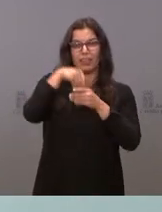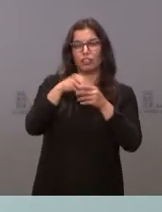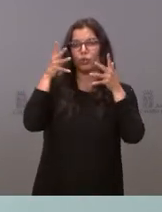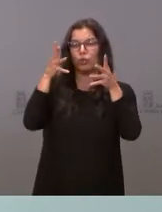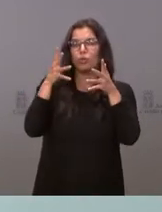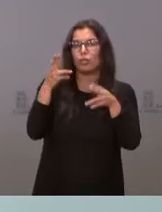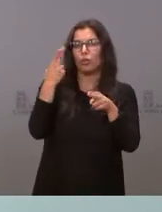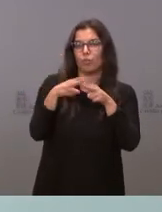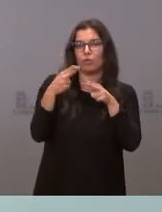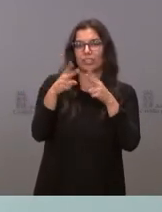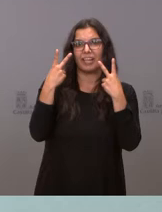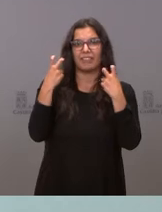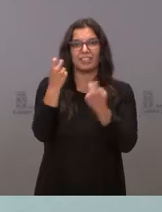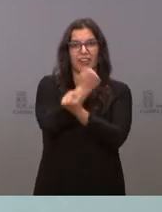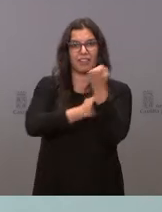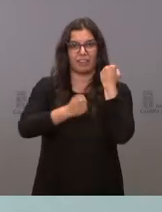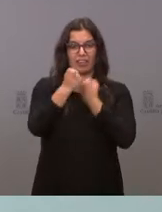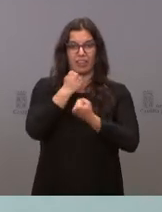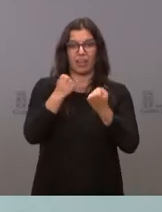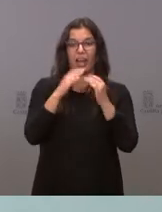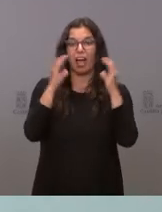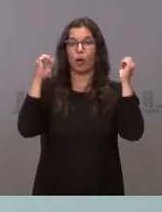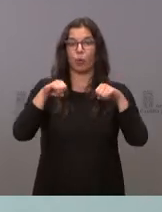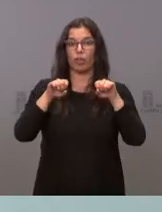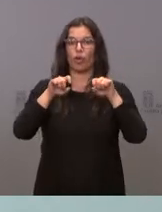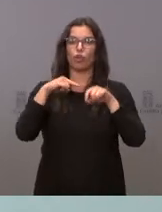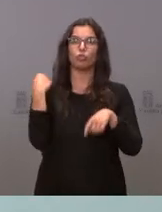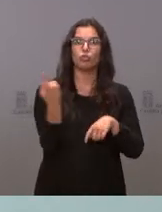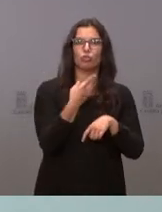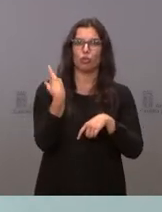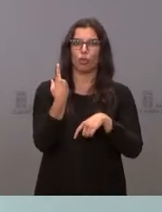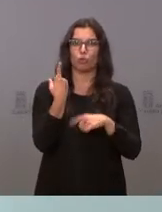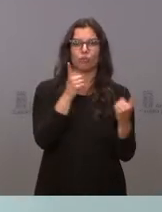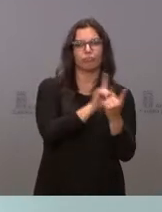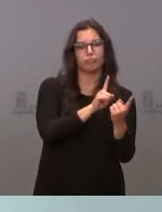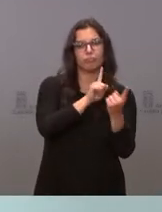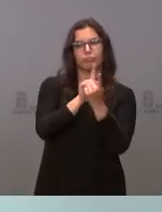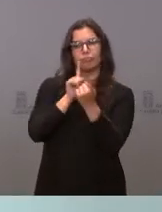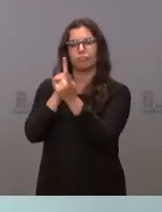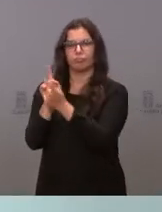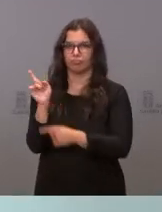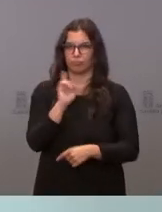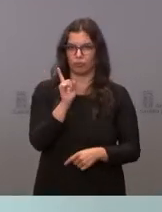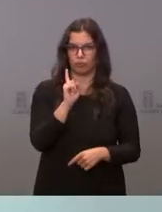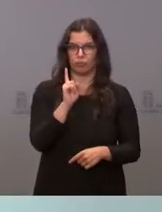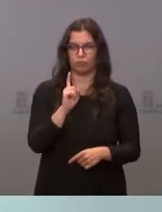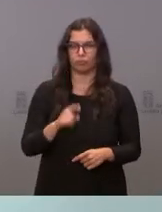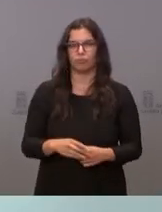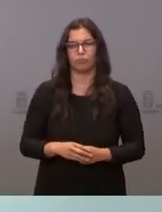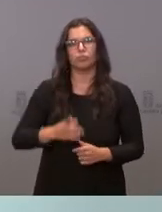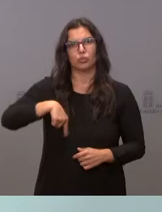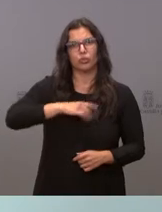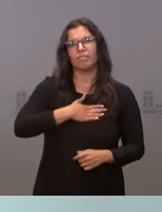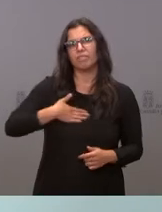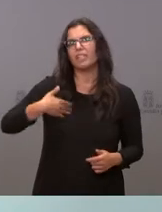Fiscal y Financiera con un acuerdo multilateral, no con acuerdos bilaterales. Queremos